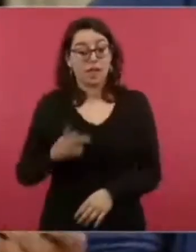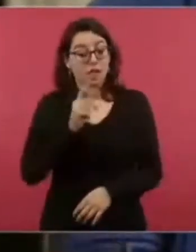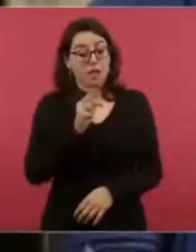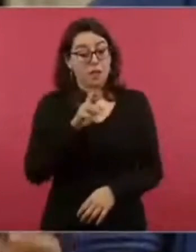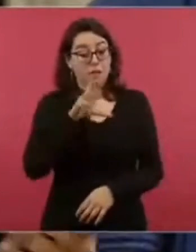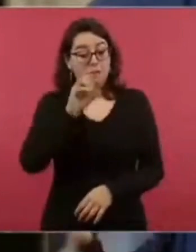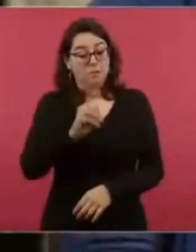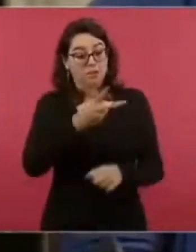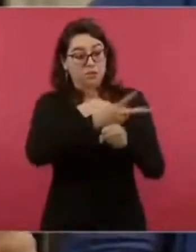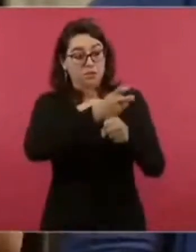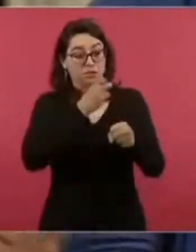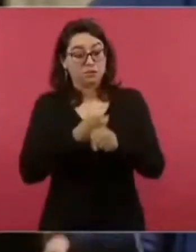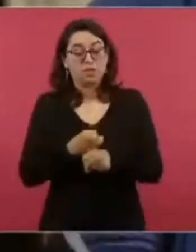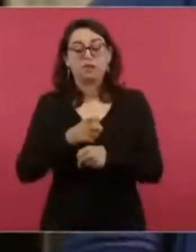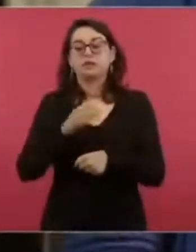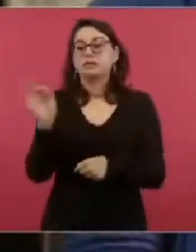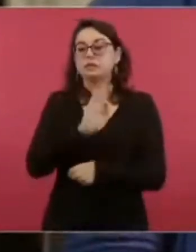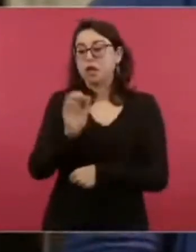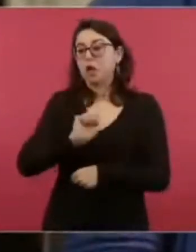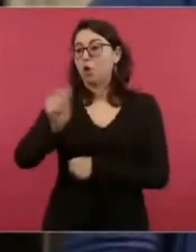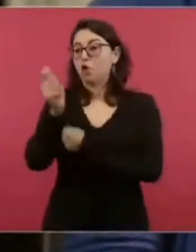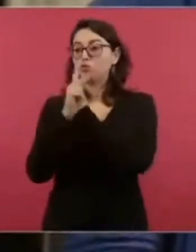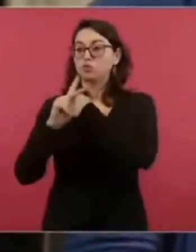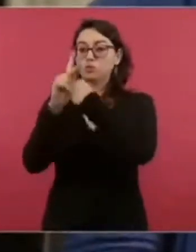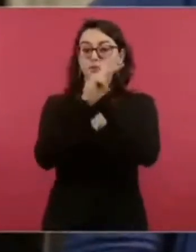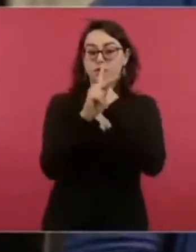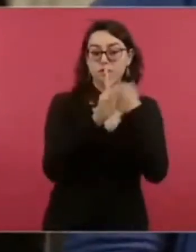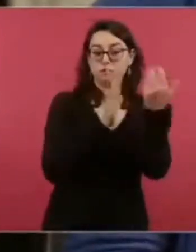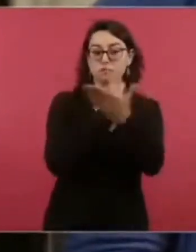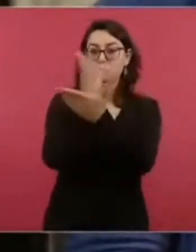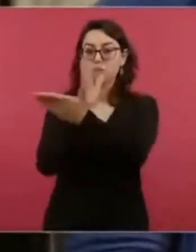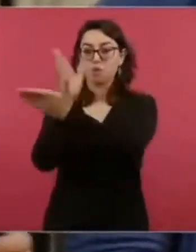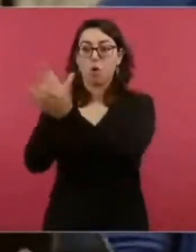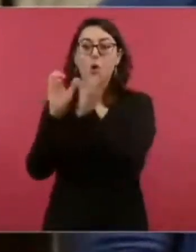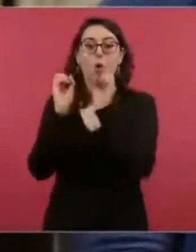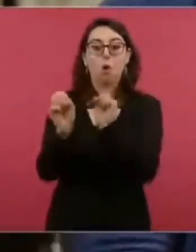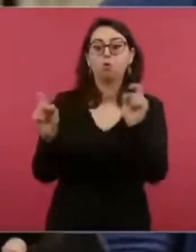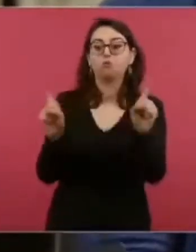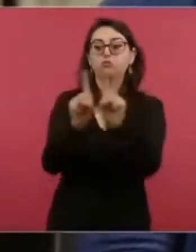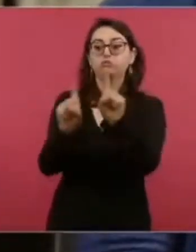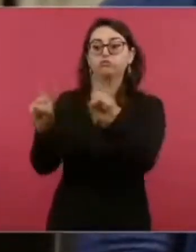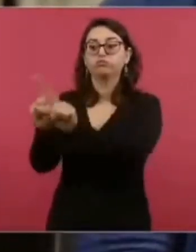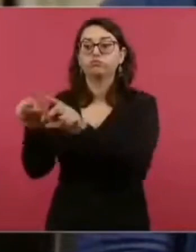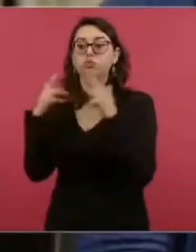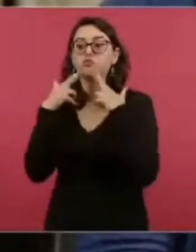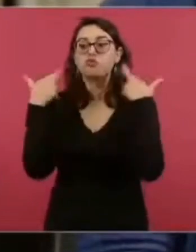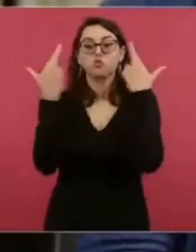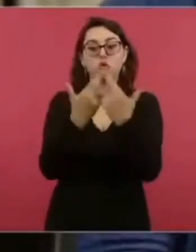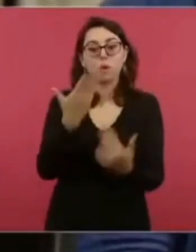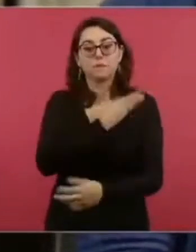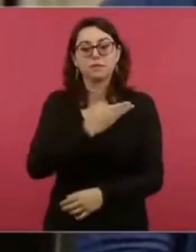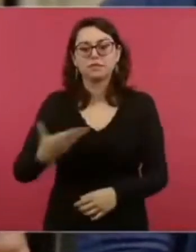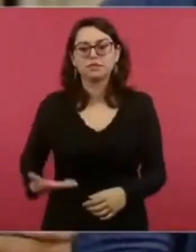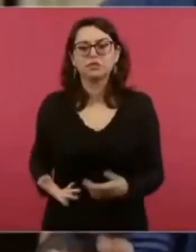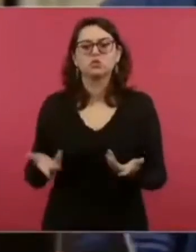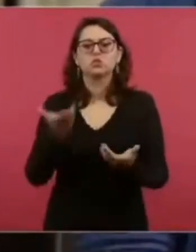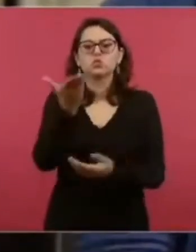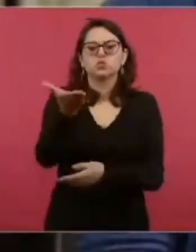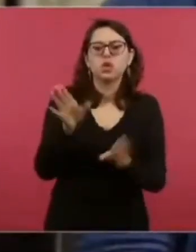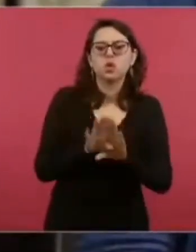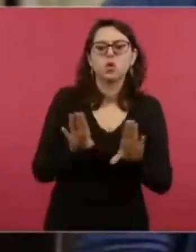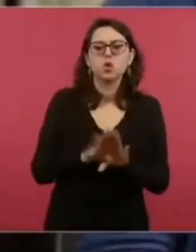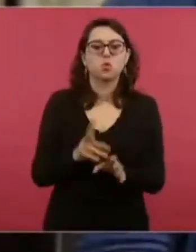tener más encuentros bilaterales con otros mandatarios durante esta reunión y pues básicamente cómo va a trasladarse, si va